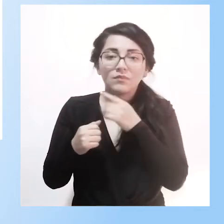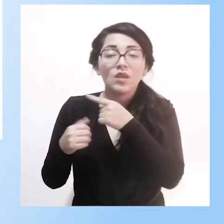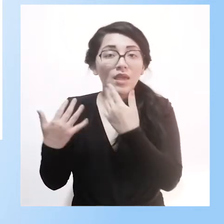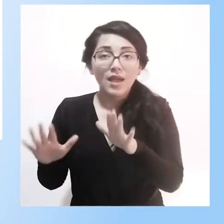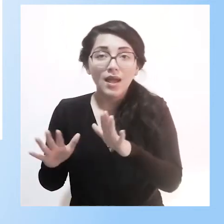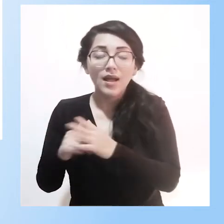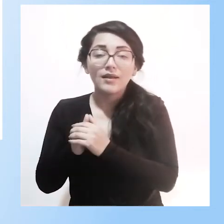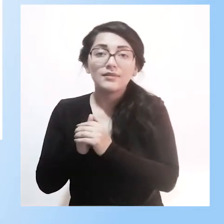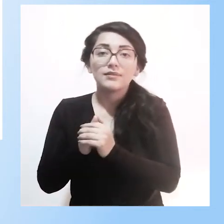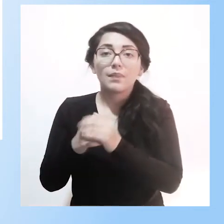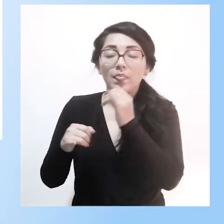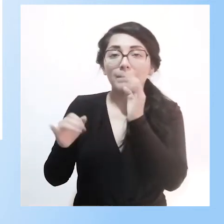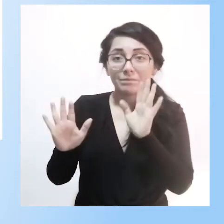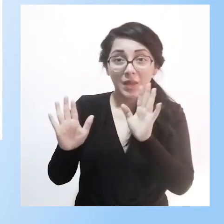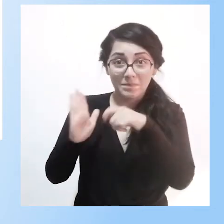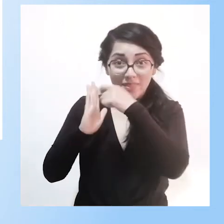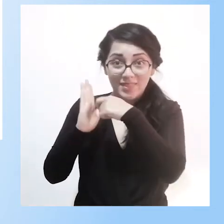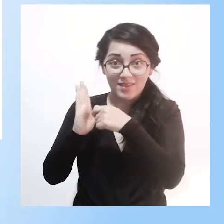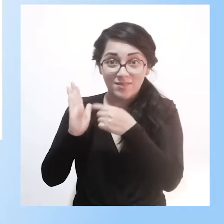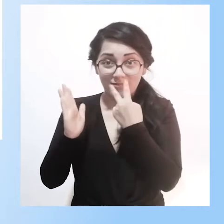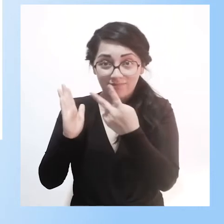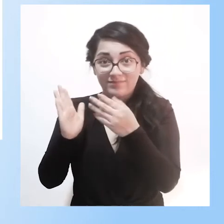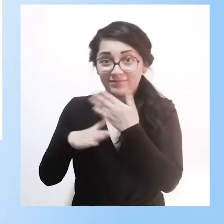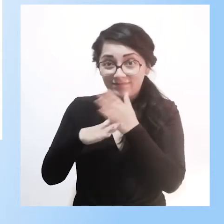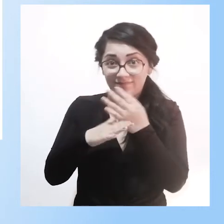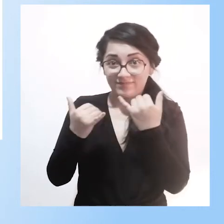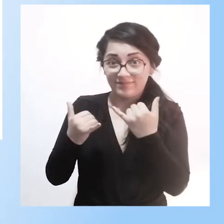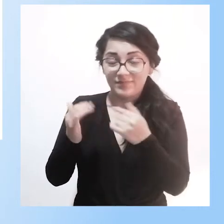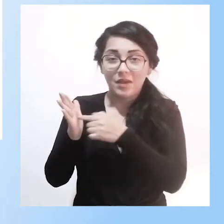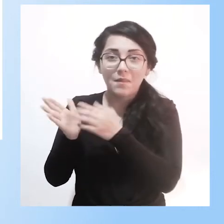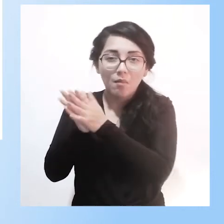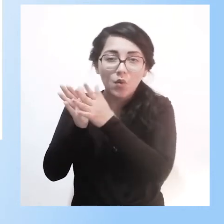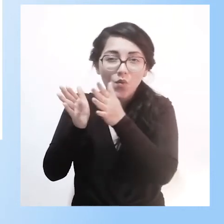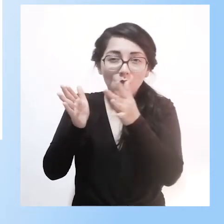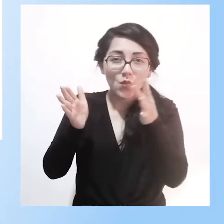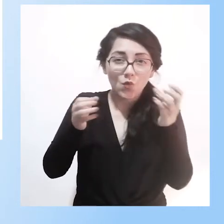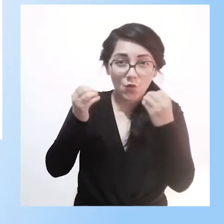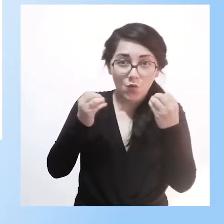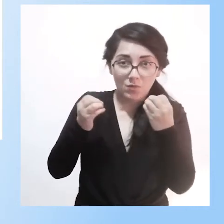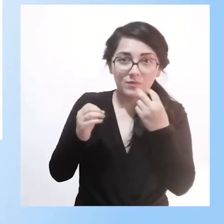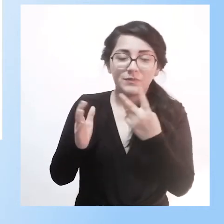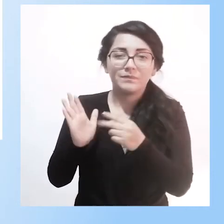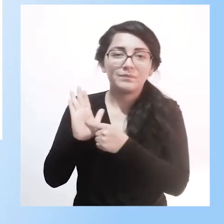médica, les voy a compartir un video en el cual se ve cómo es el proceso, así como la metodología del programa.